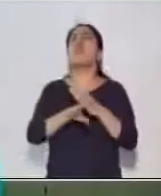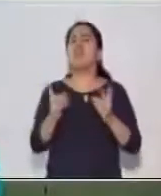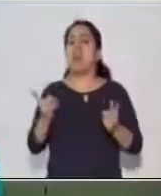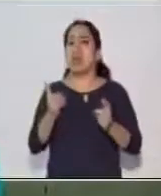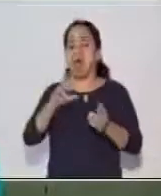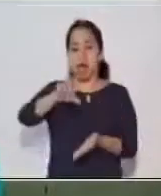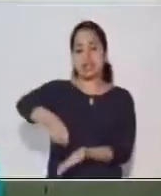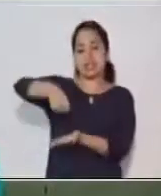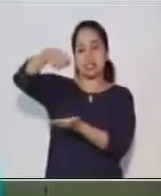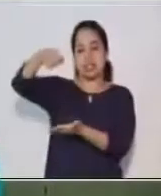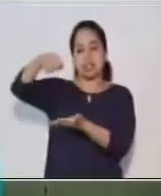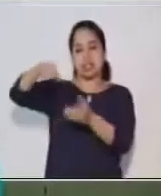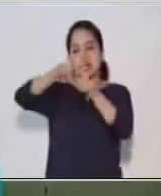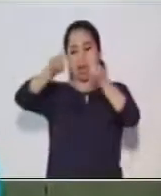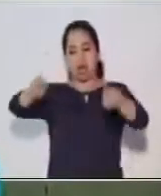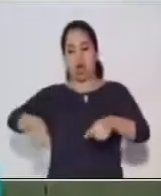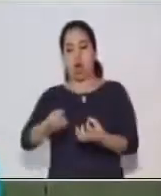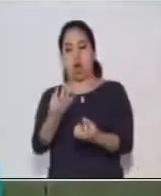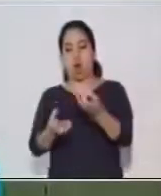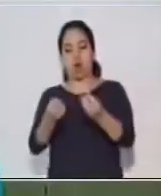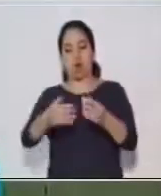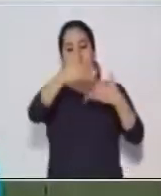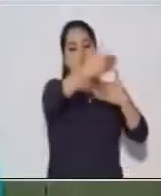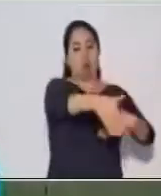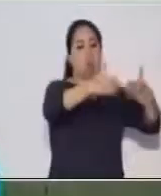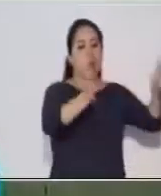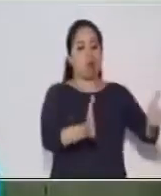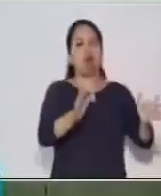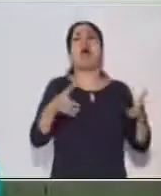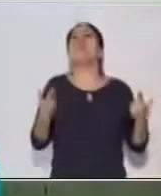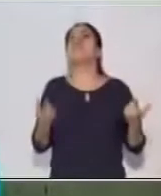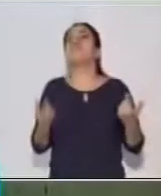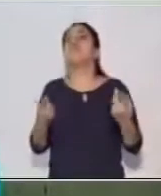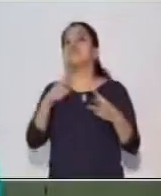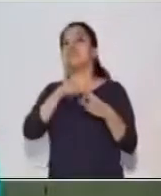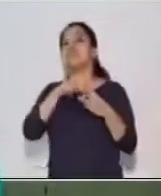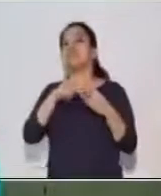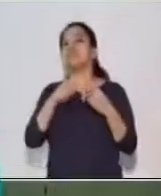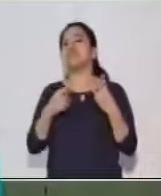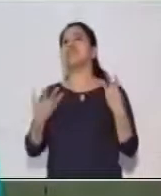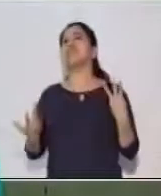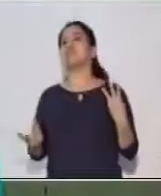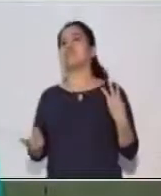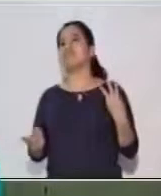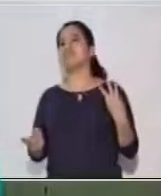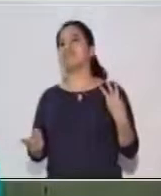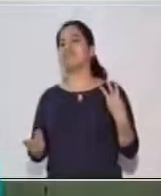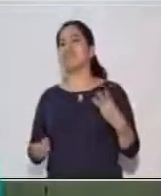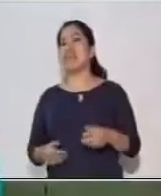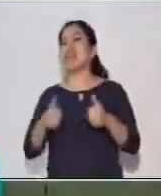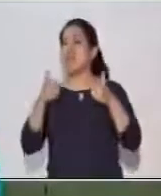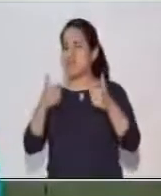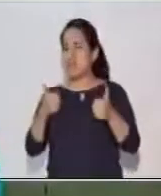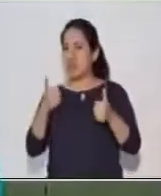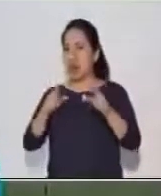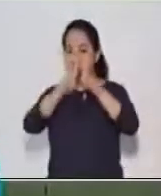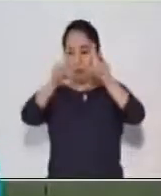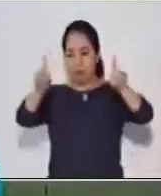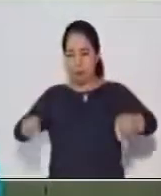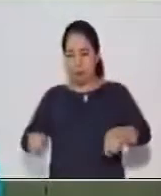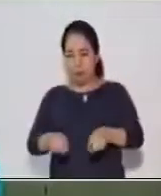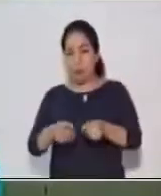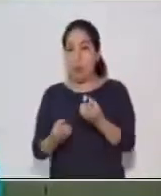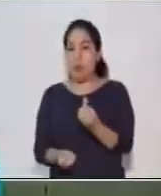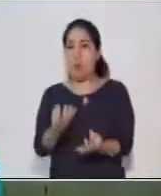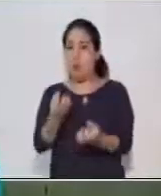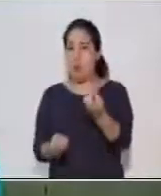el horno o una caja. Muy bien, excelente. Yo sé que dijiste horno. Muy